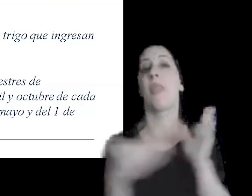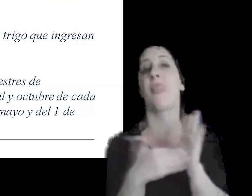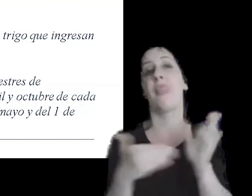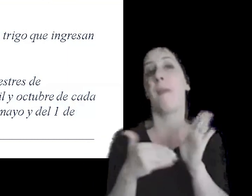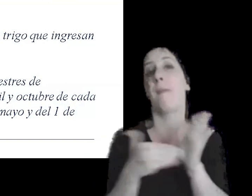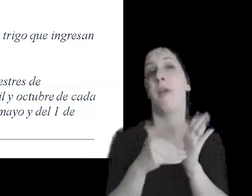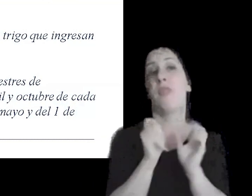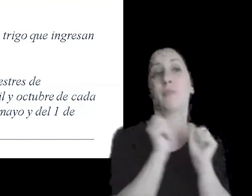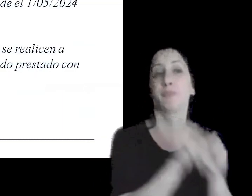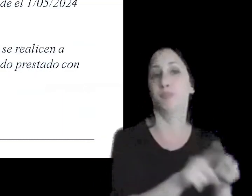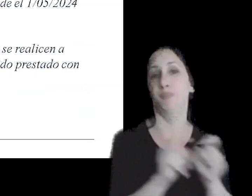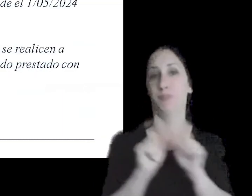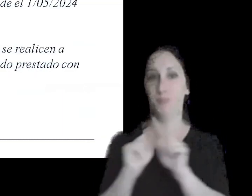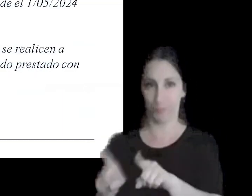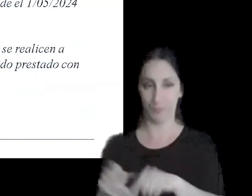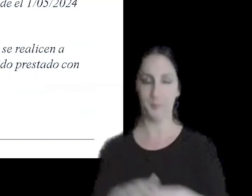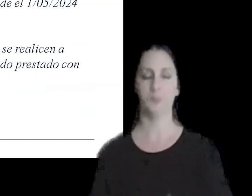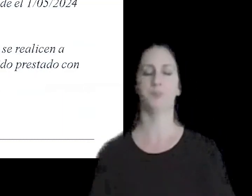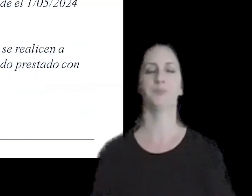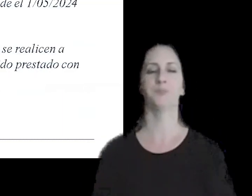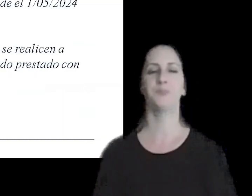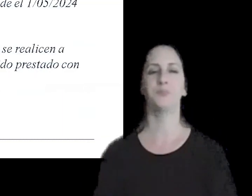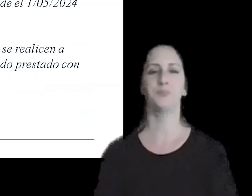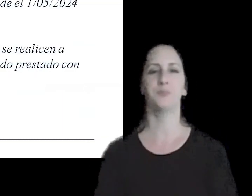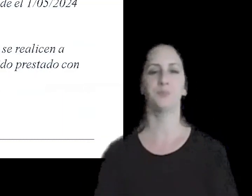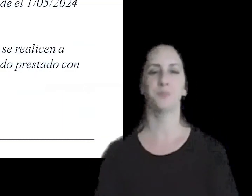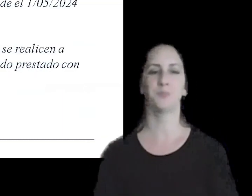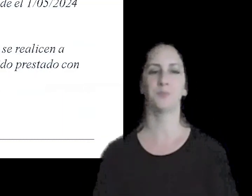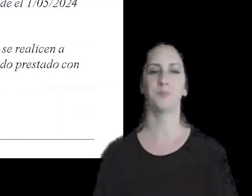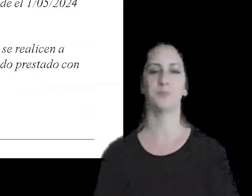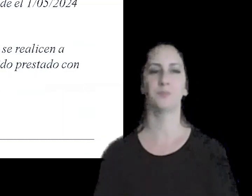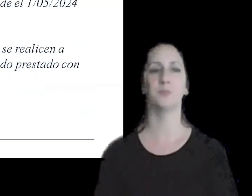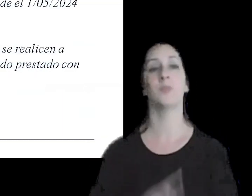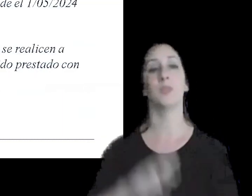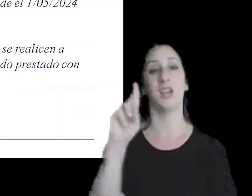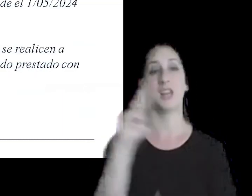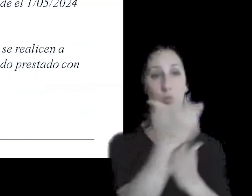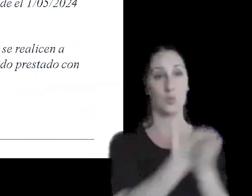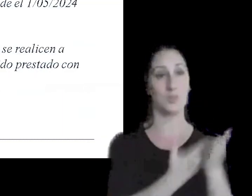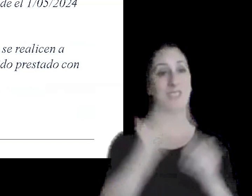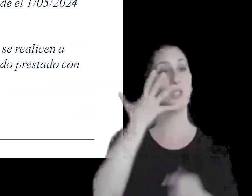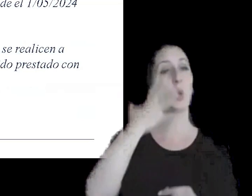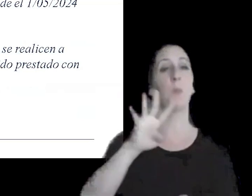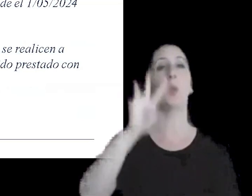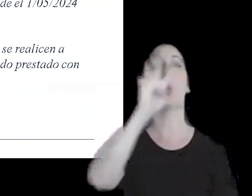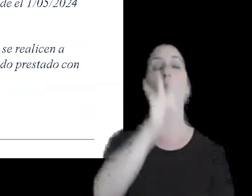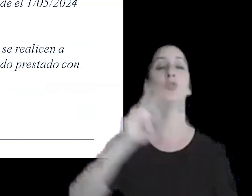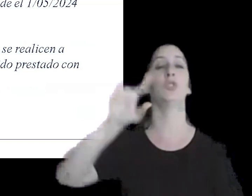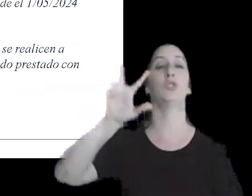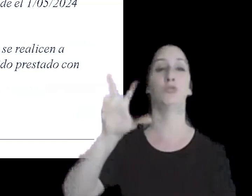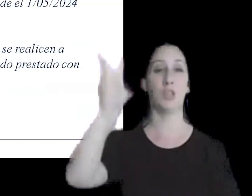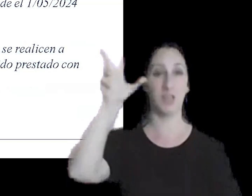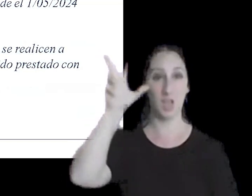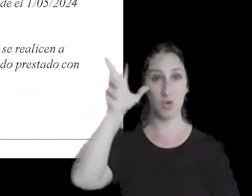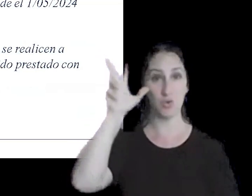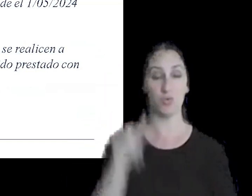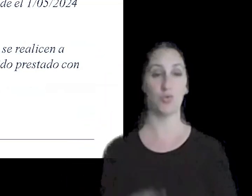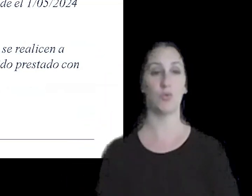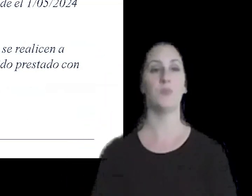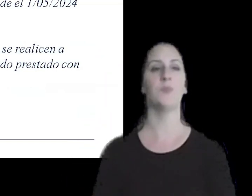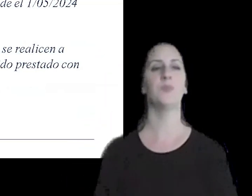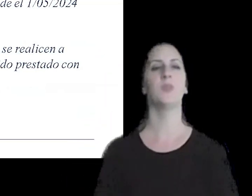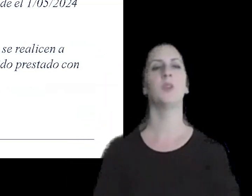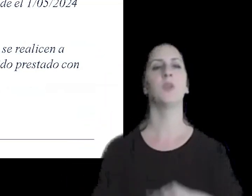a ese semestre esta resolución 5.438 va a tener la